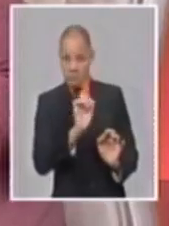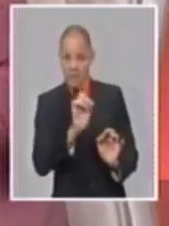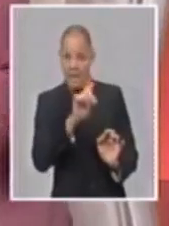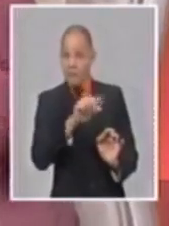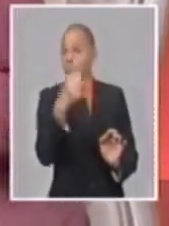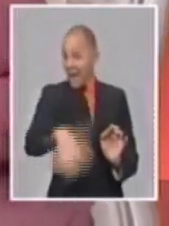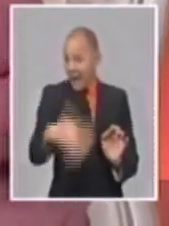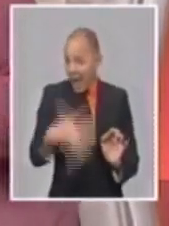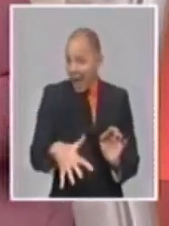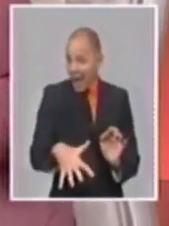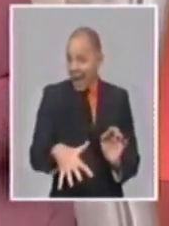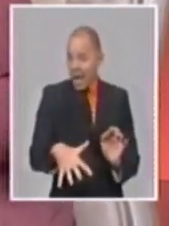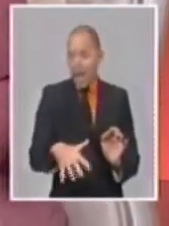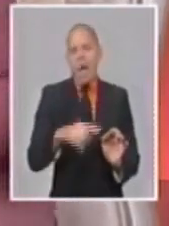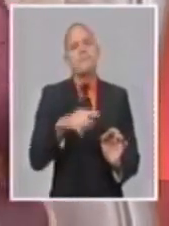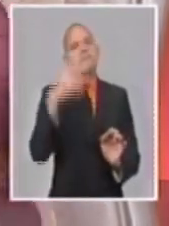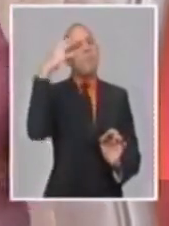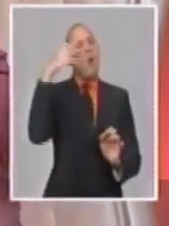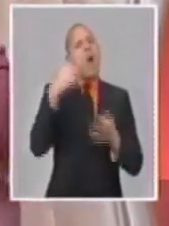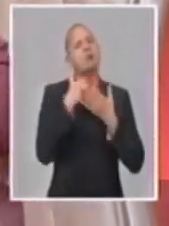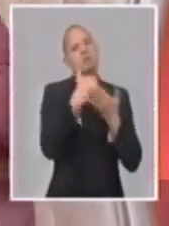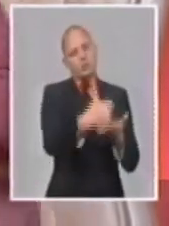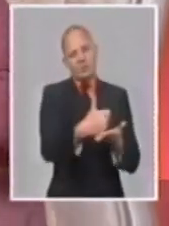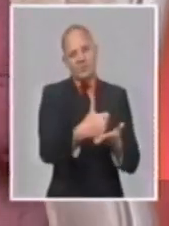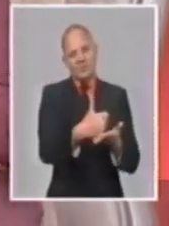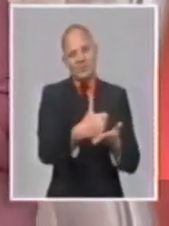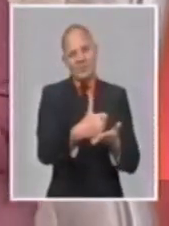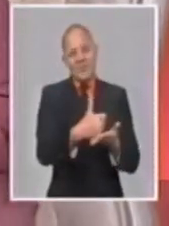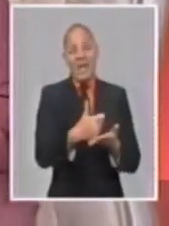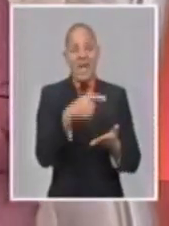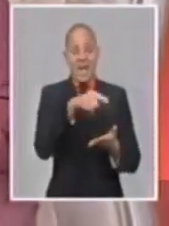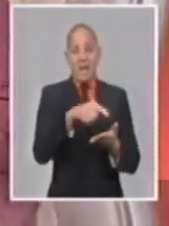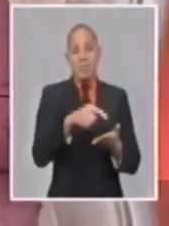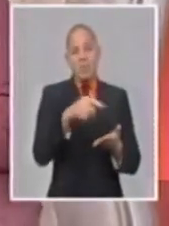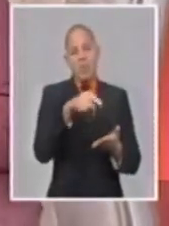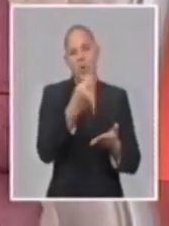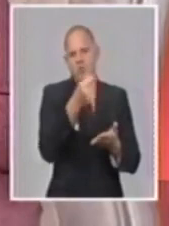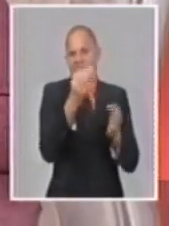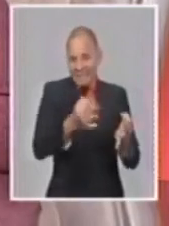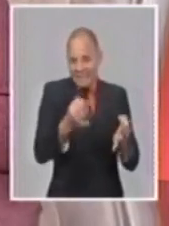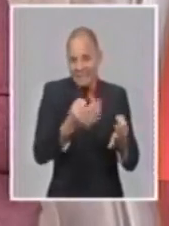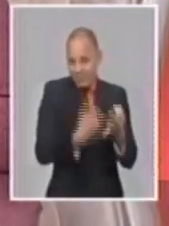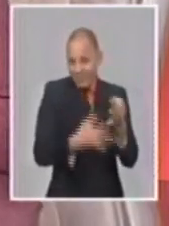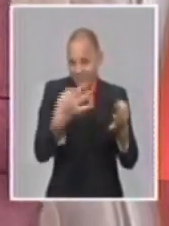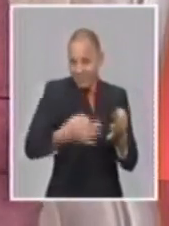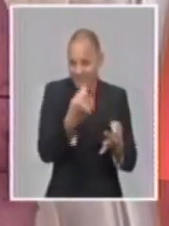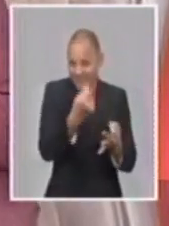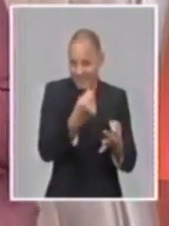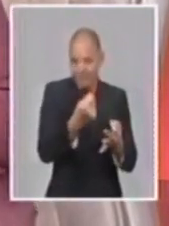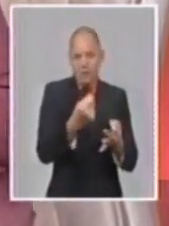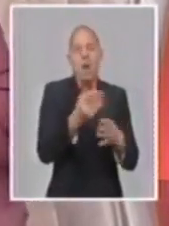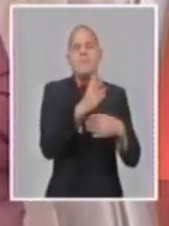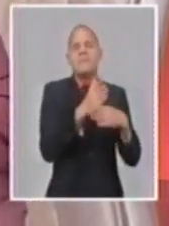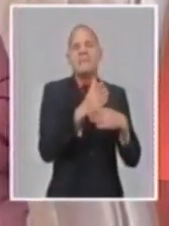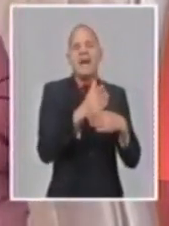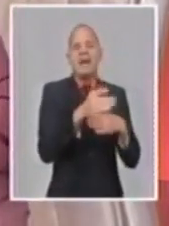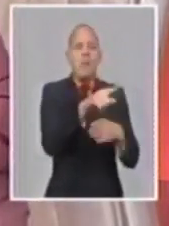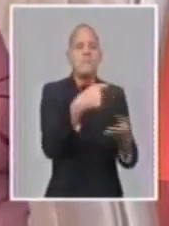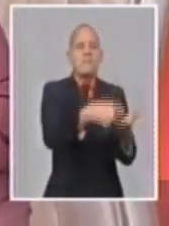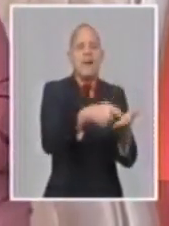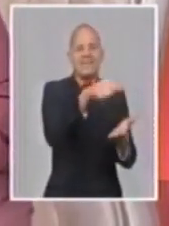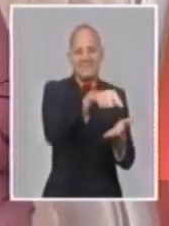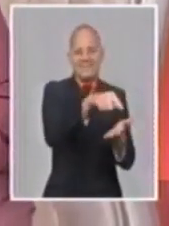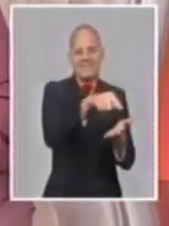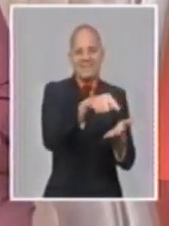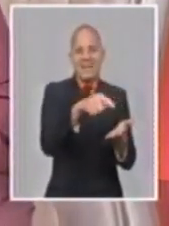en función de la población, pero a partir de los propios ingresos que se generan de la economía y